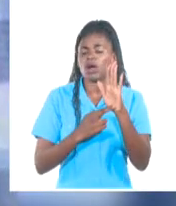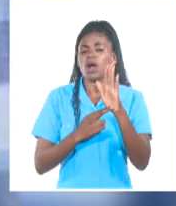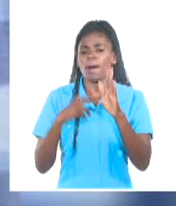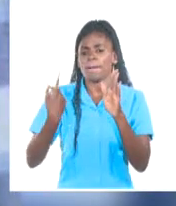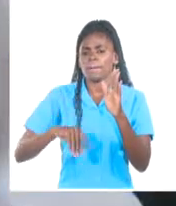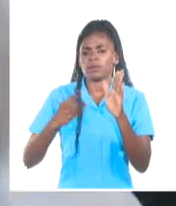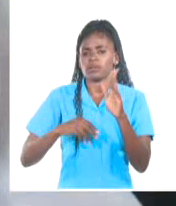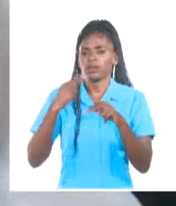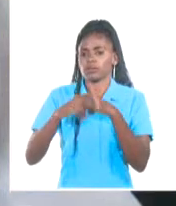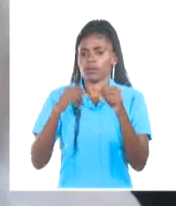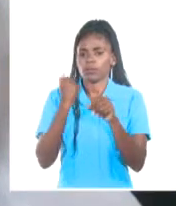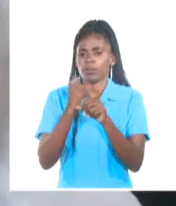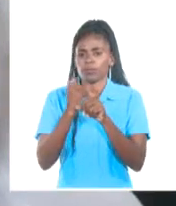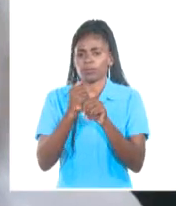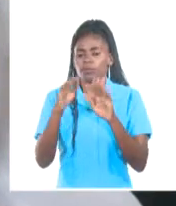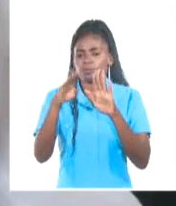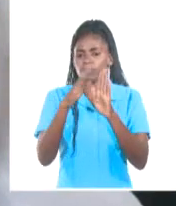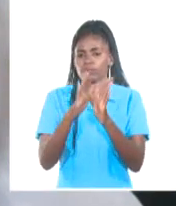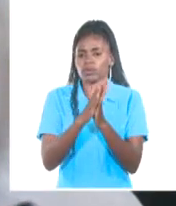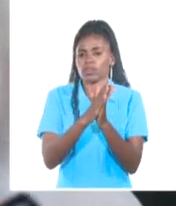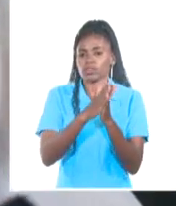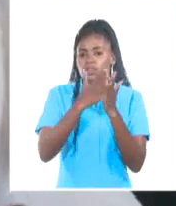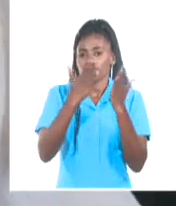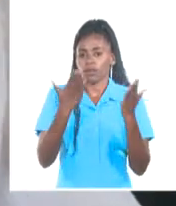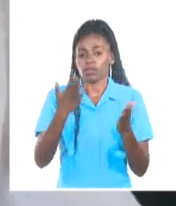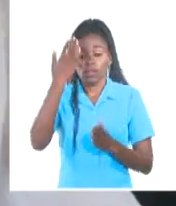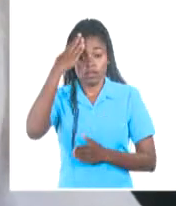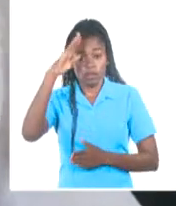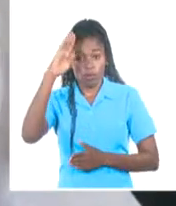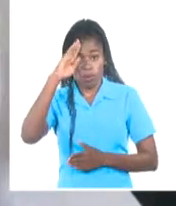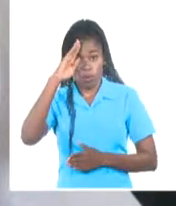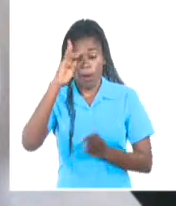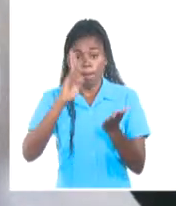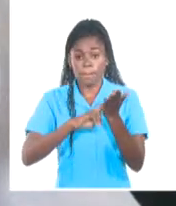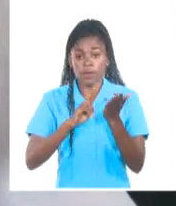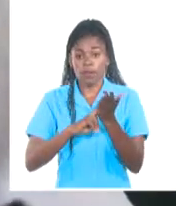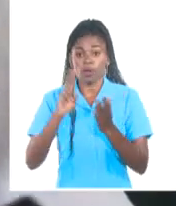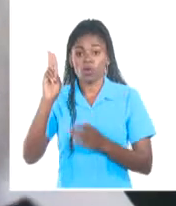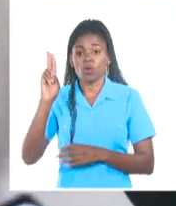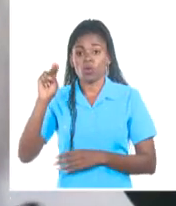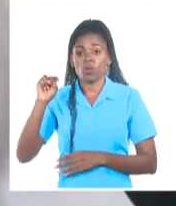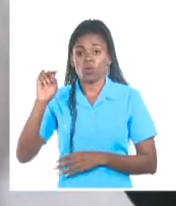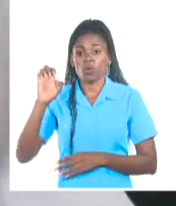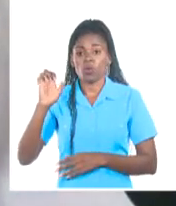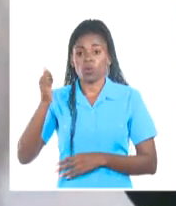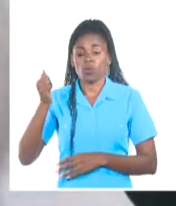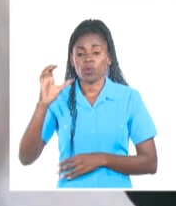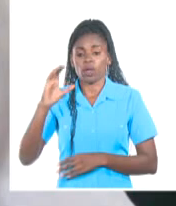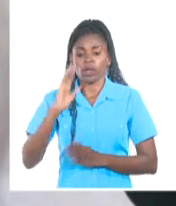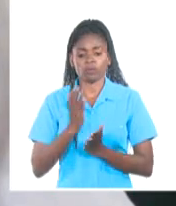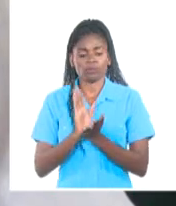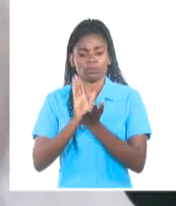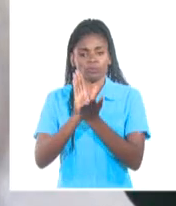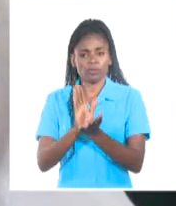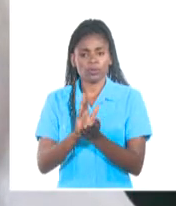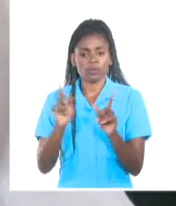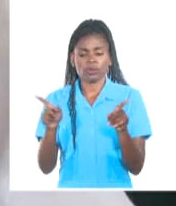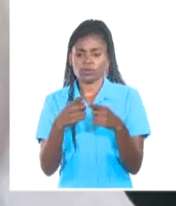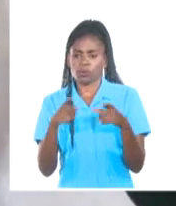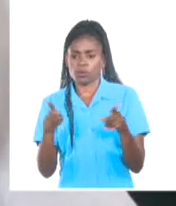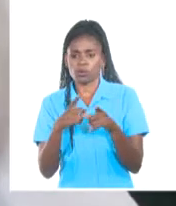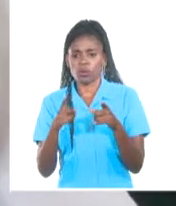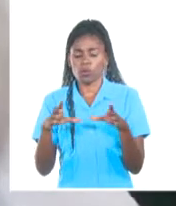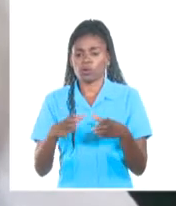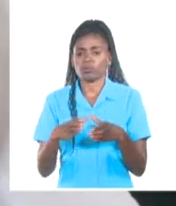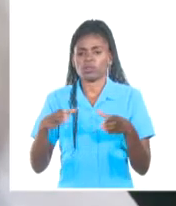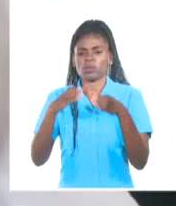fueron publicados en las principales revistas culturales cubanas. Miembro de la UNIAC, Gómez Cairo recibió los Premios Nacionales de Música y